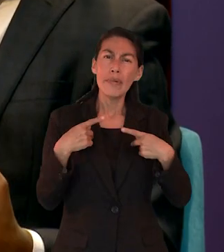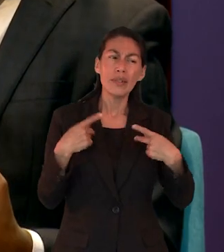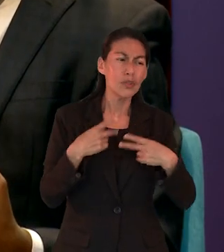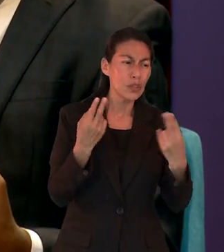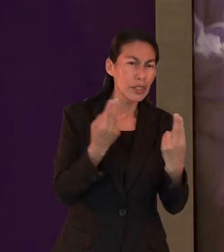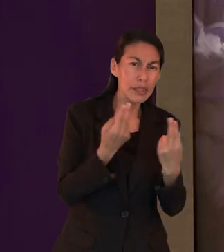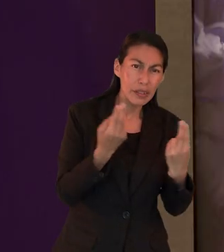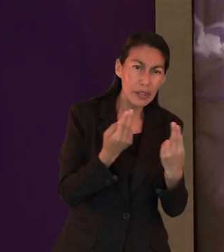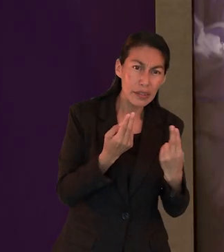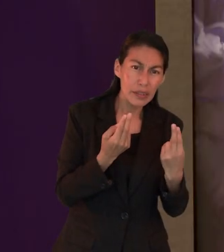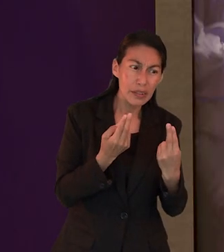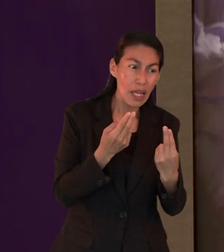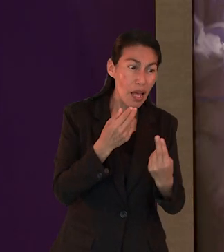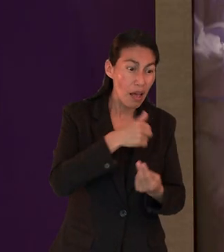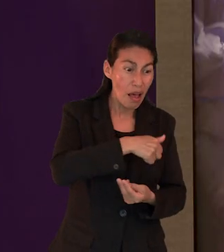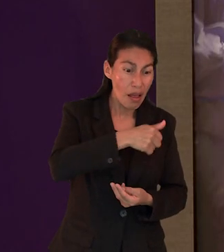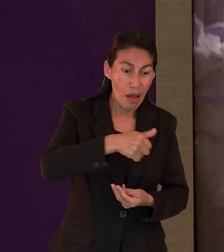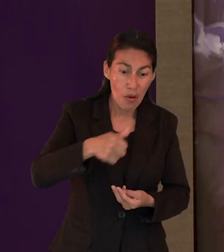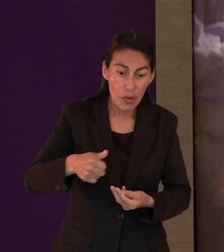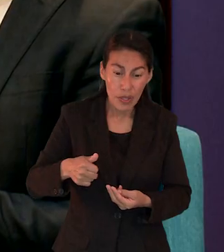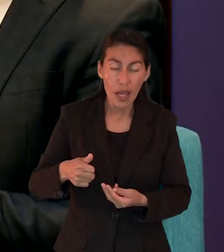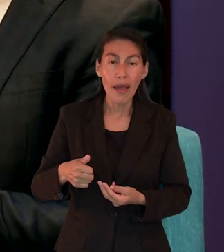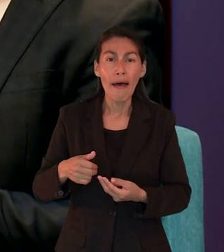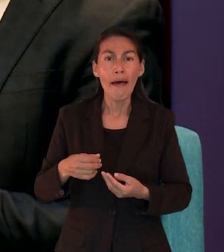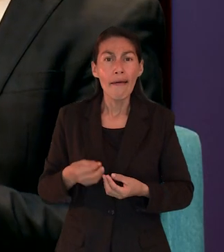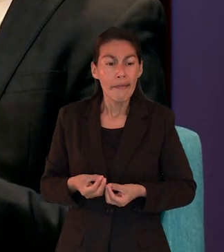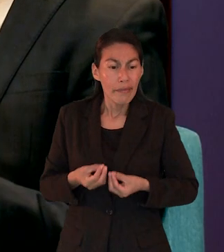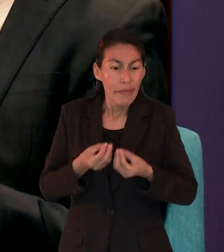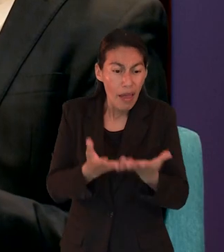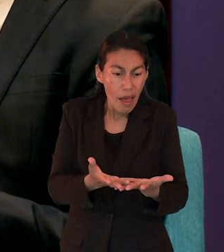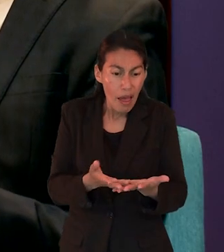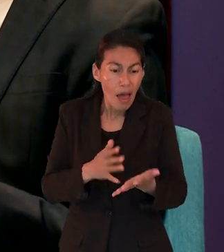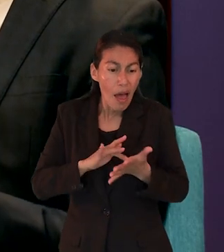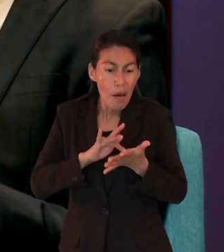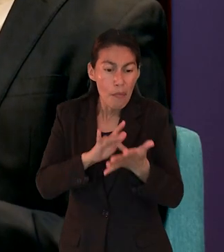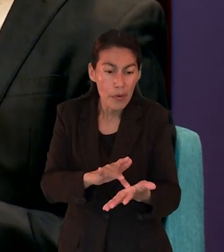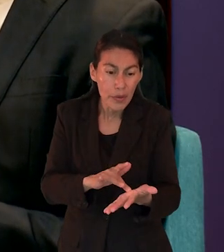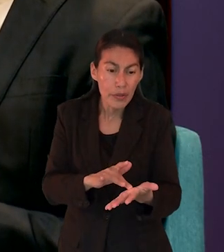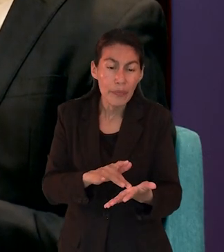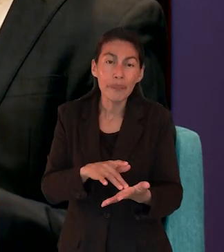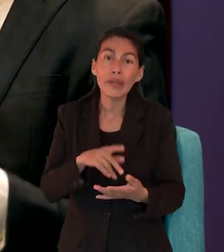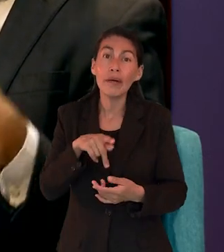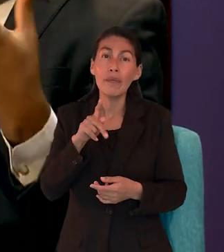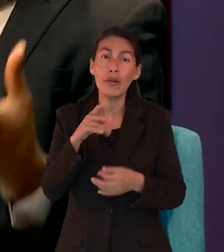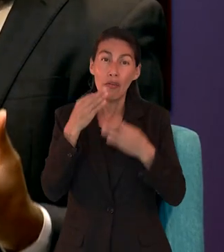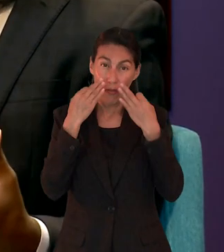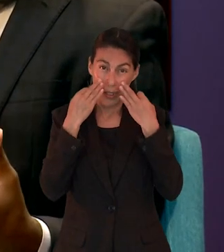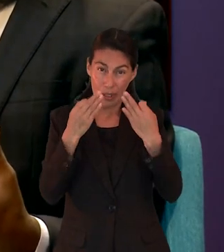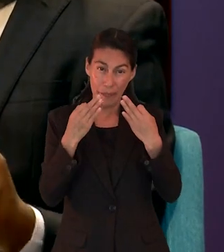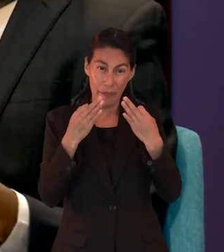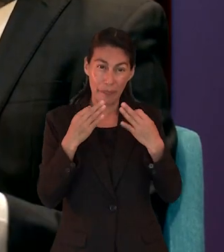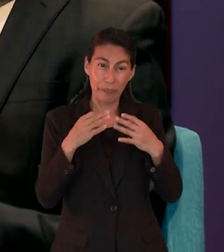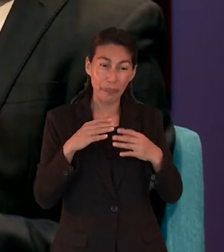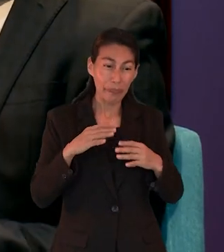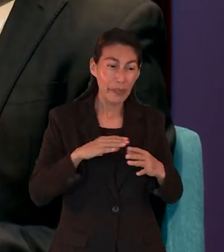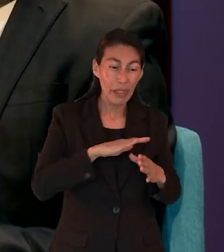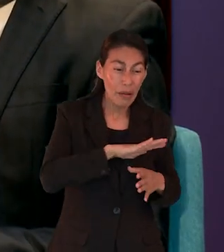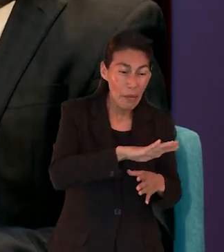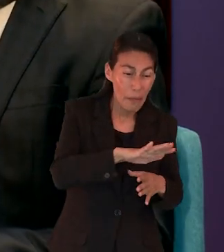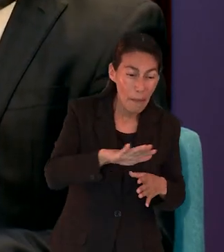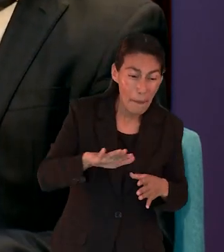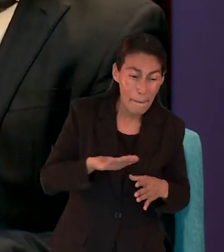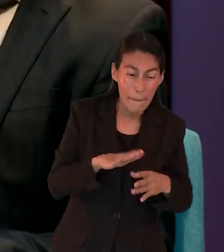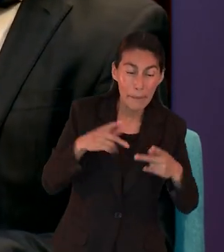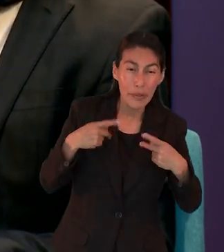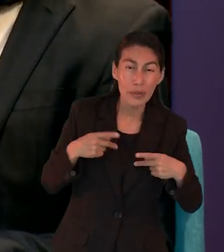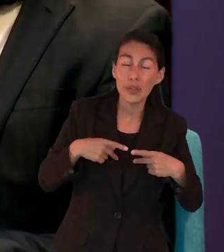atender la necesidad de los hermanos de fe, también había necesidad fuera de la comunidad